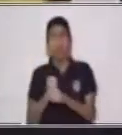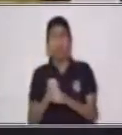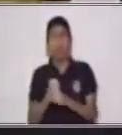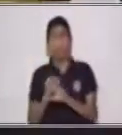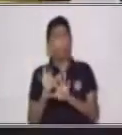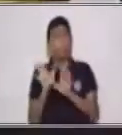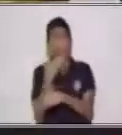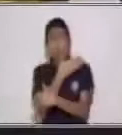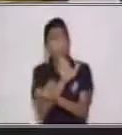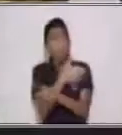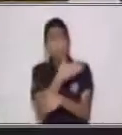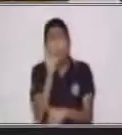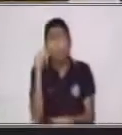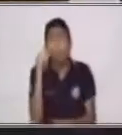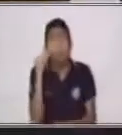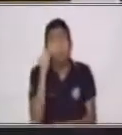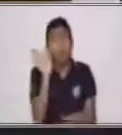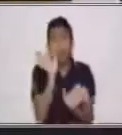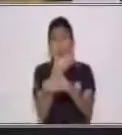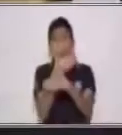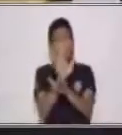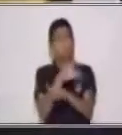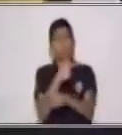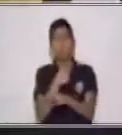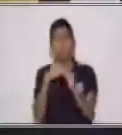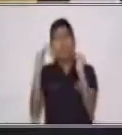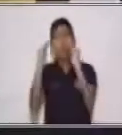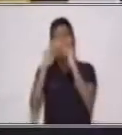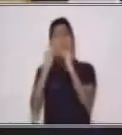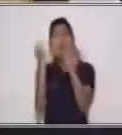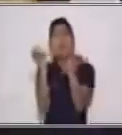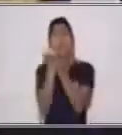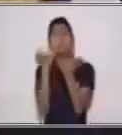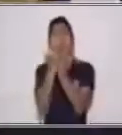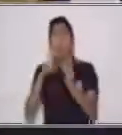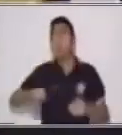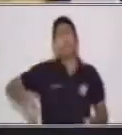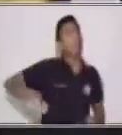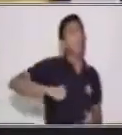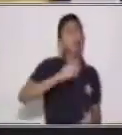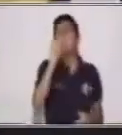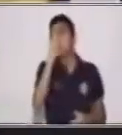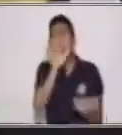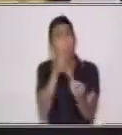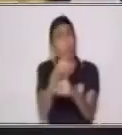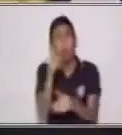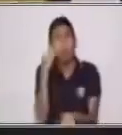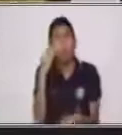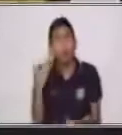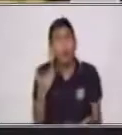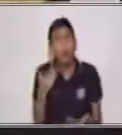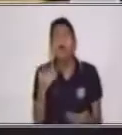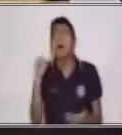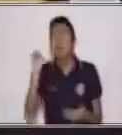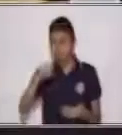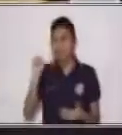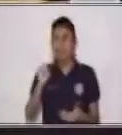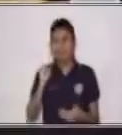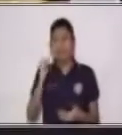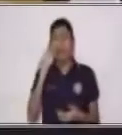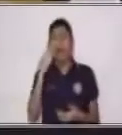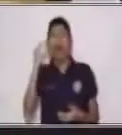mi mami no puede acompañarme a la escuela, mi abuelo Pedro lo hace. Pero mi abuelo Pedro camina muy